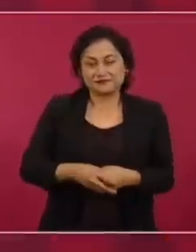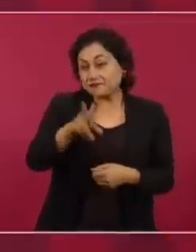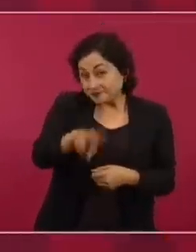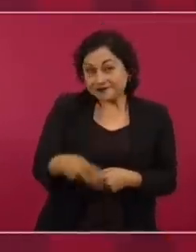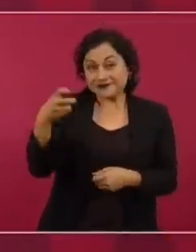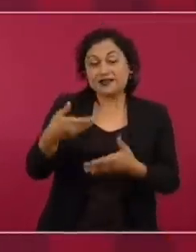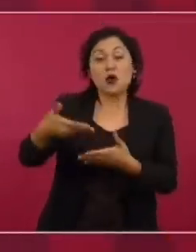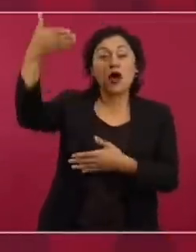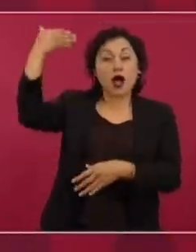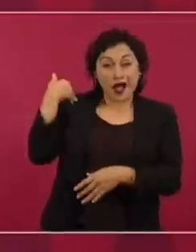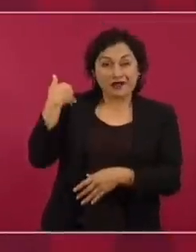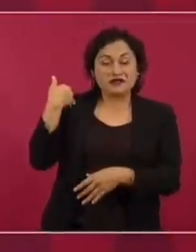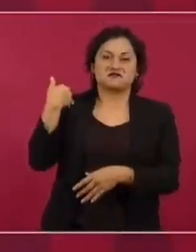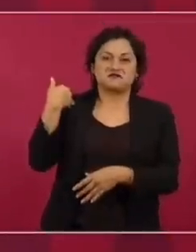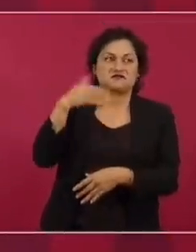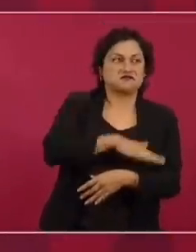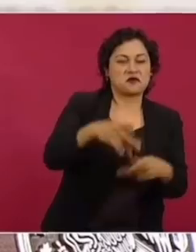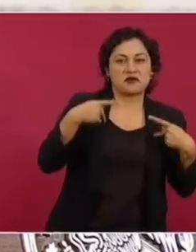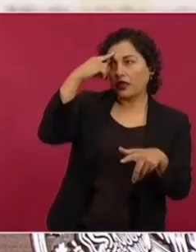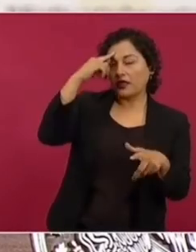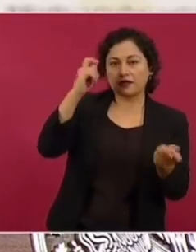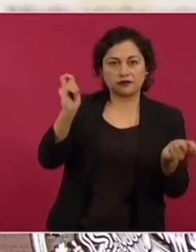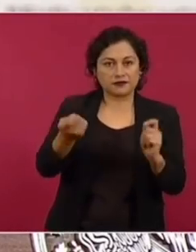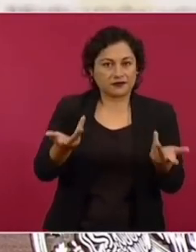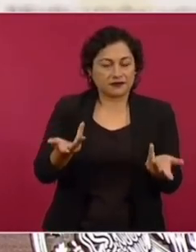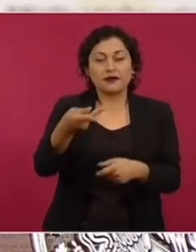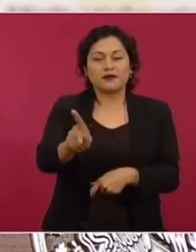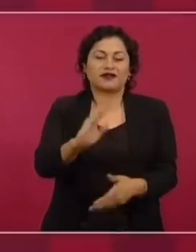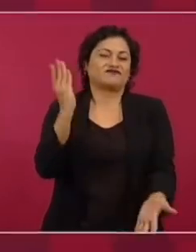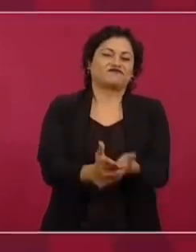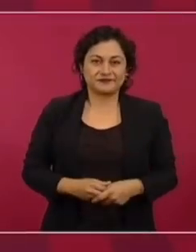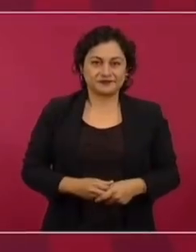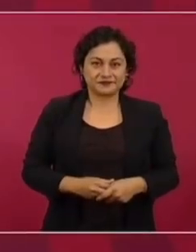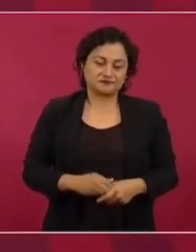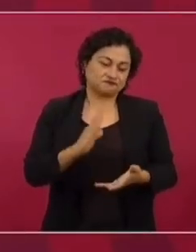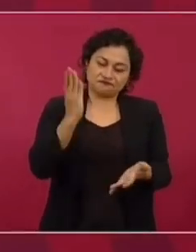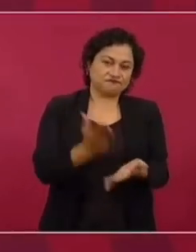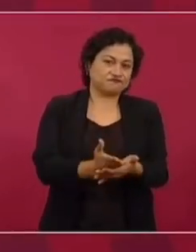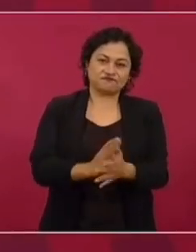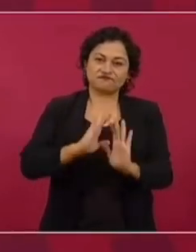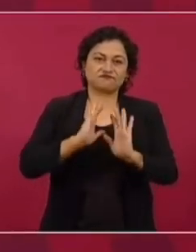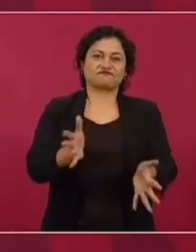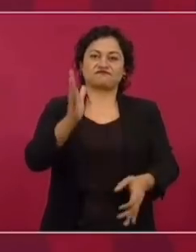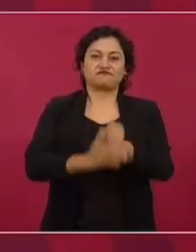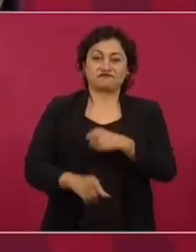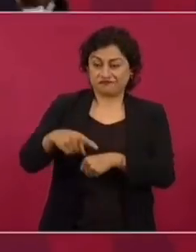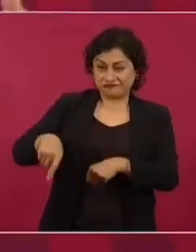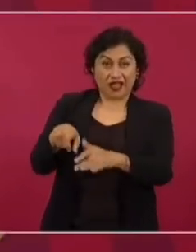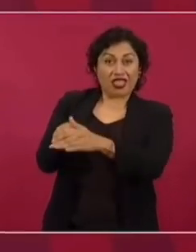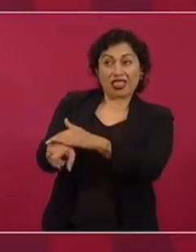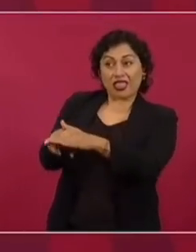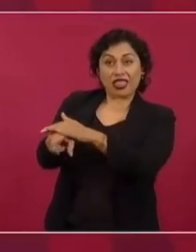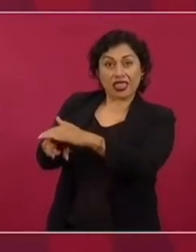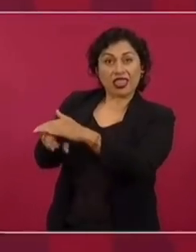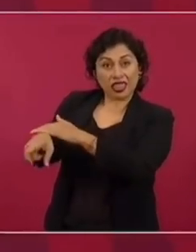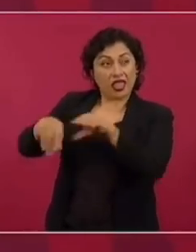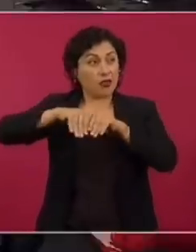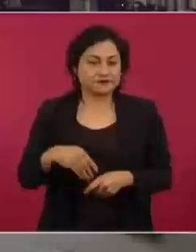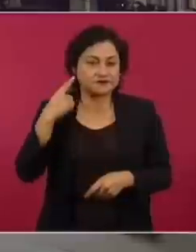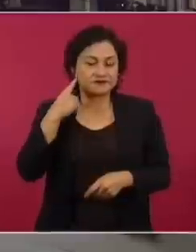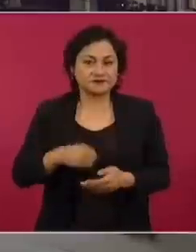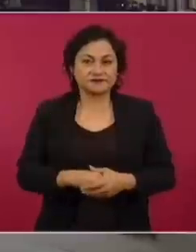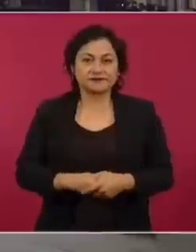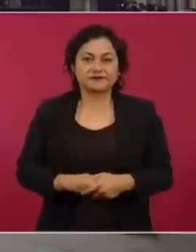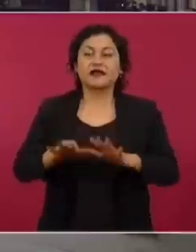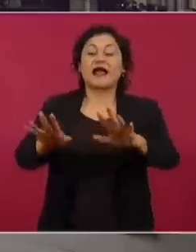sí tenía un impacto, pero ya no, ya no. Por más dinero que le metan, ya no funciona.